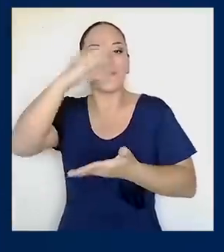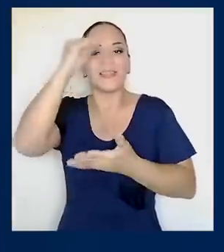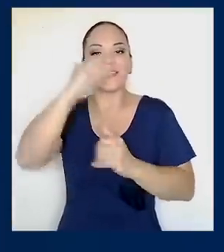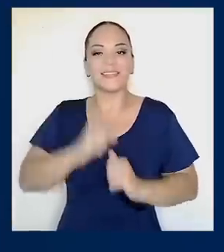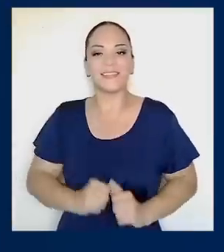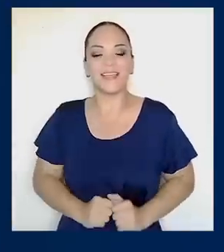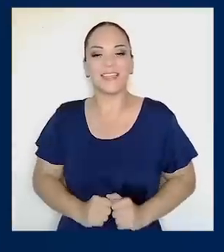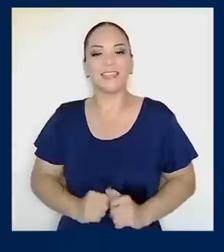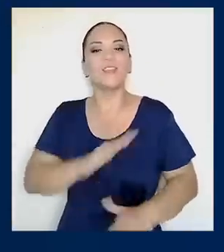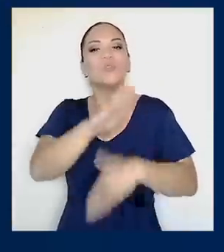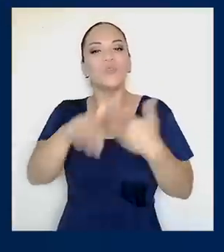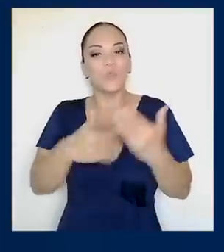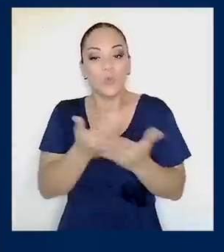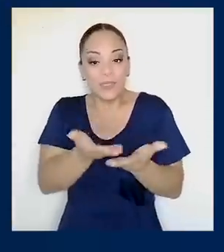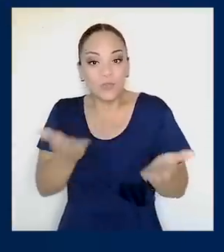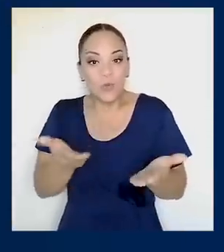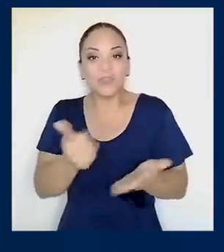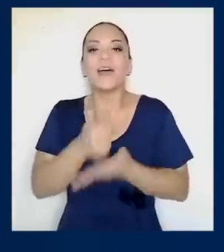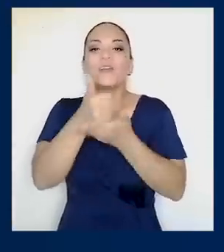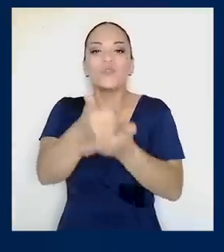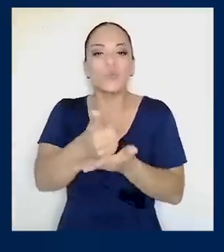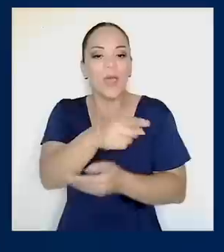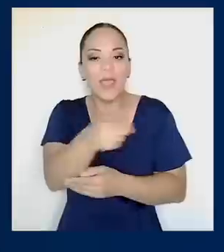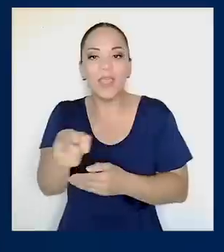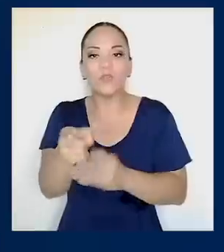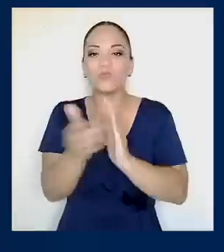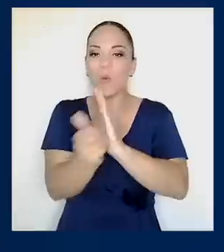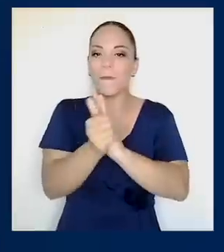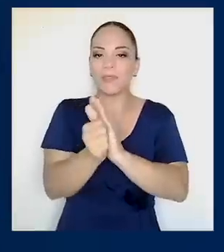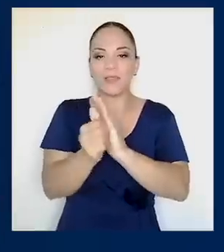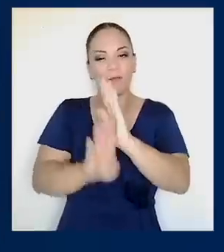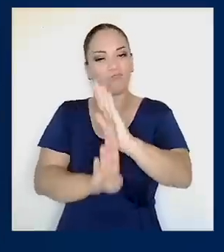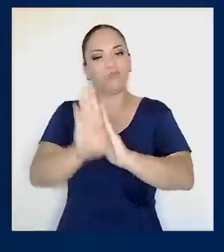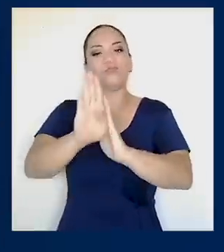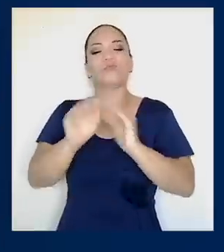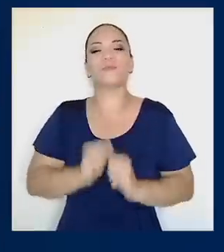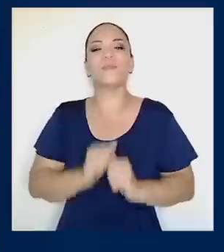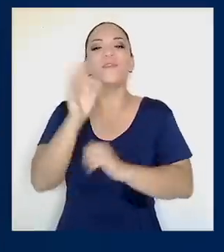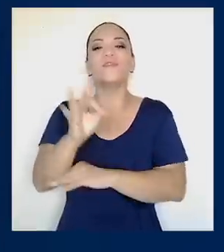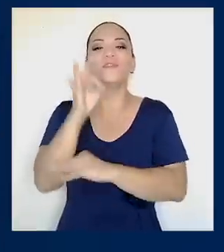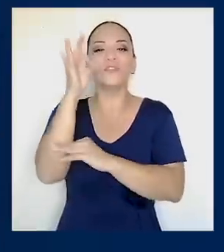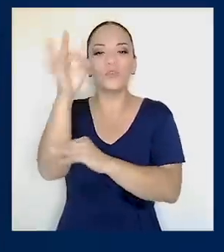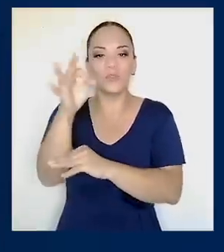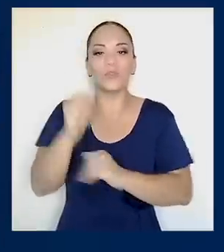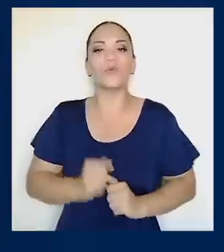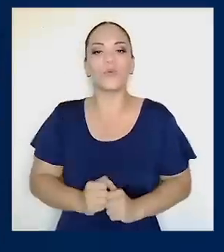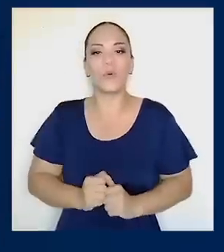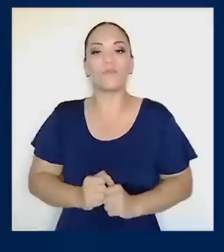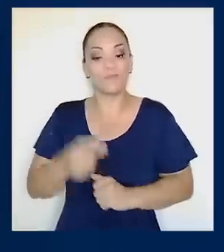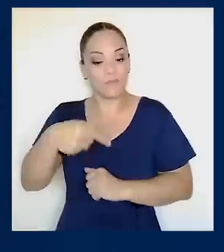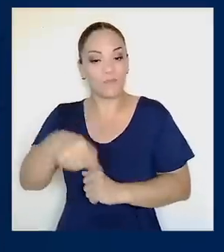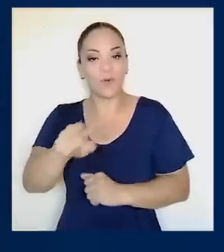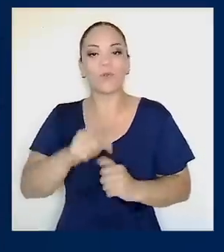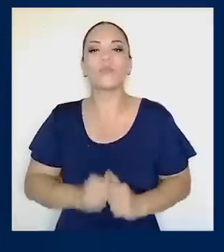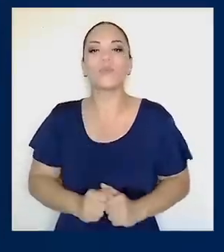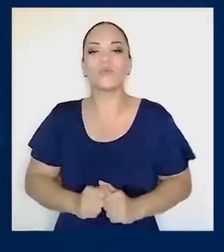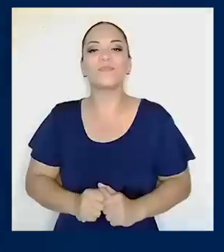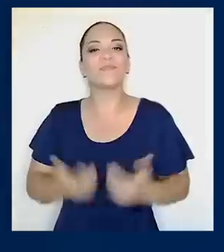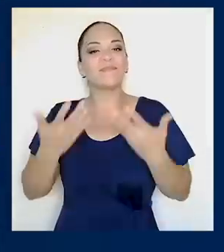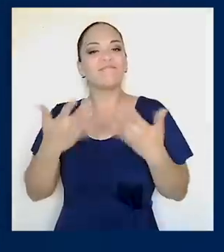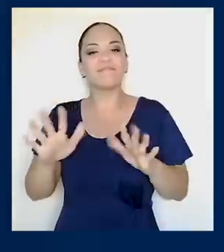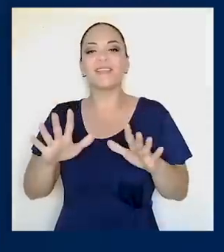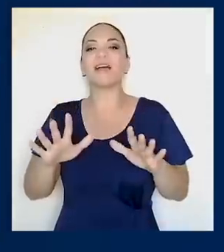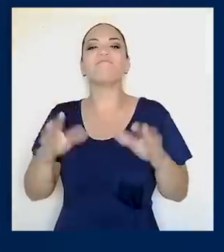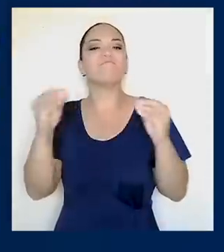aprendizaje, porque todo eso ayuda a fortalecer sus competencias para que en un futuro muy próximo